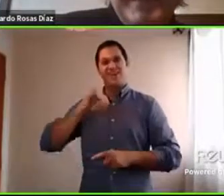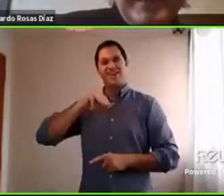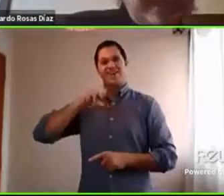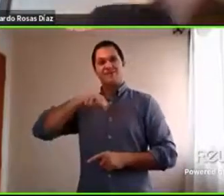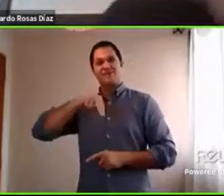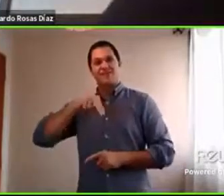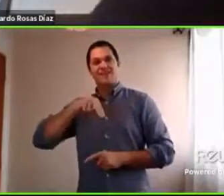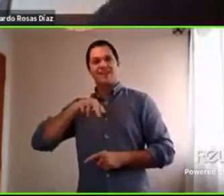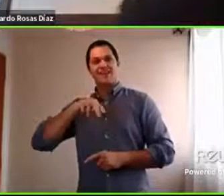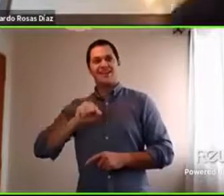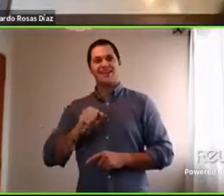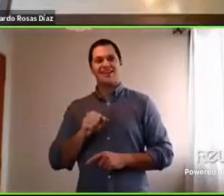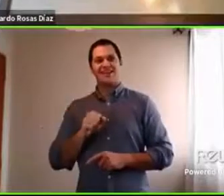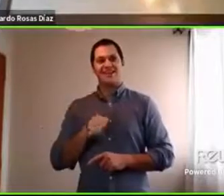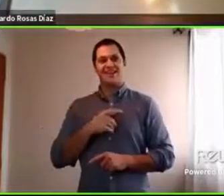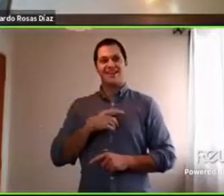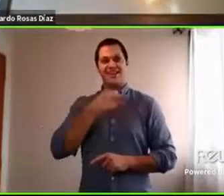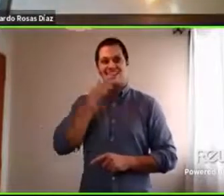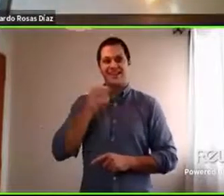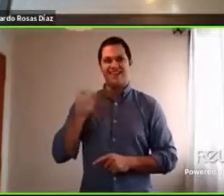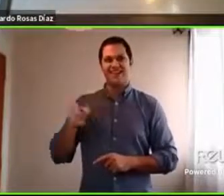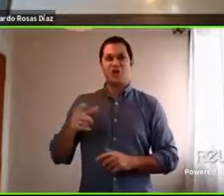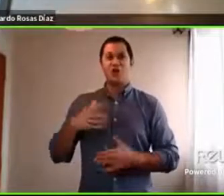Que lidio eso como mamá.